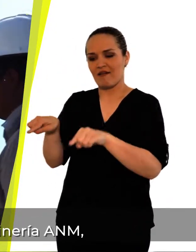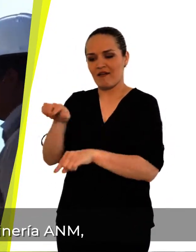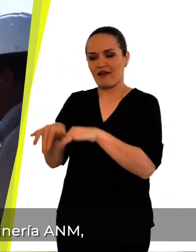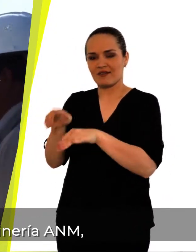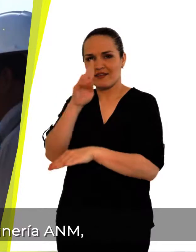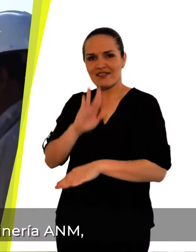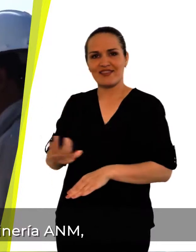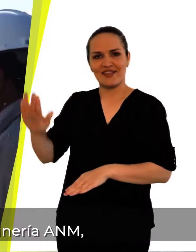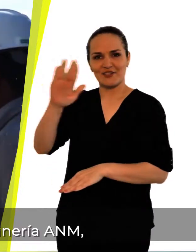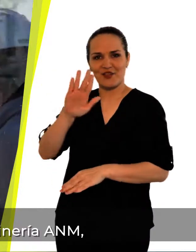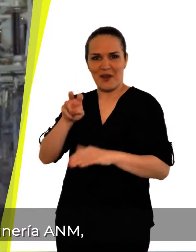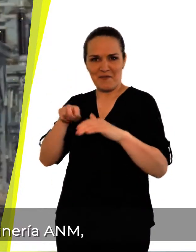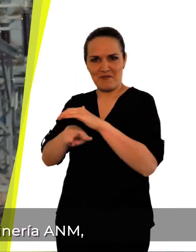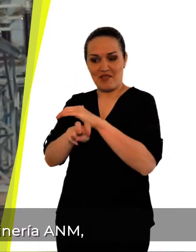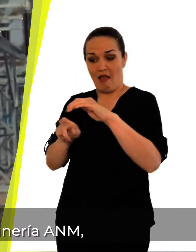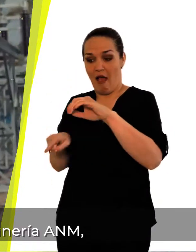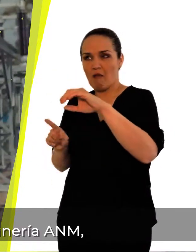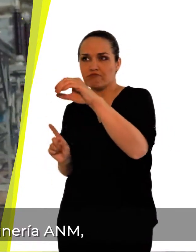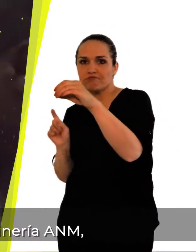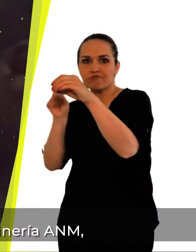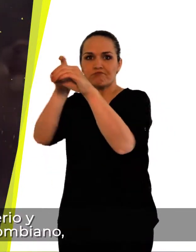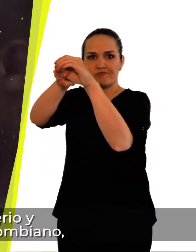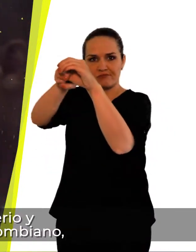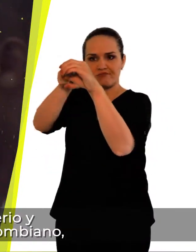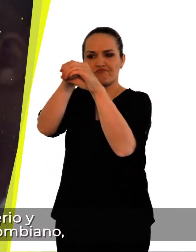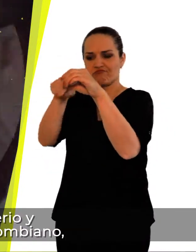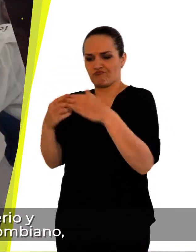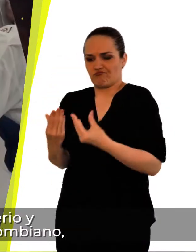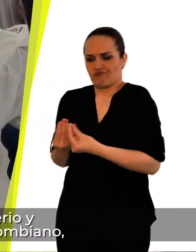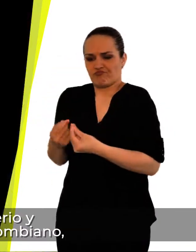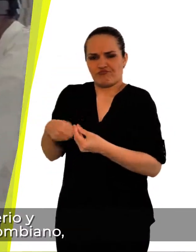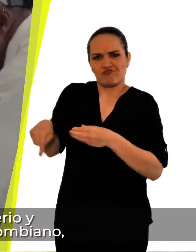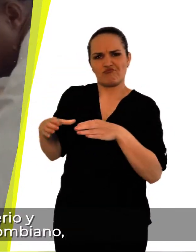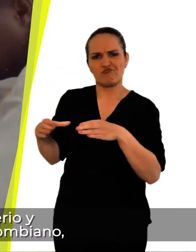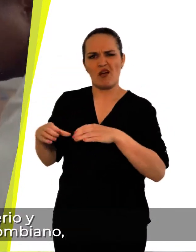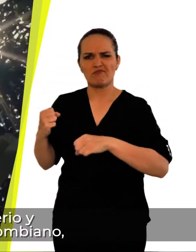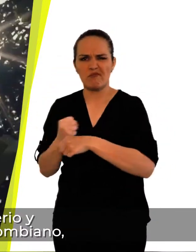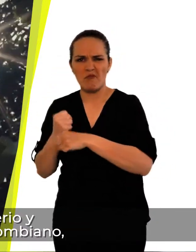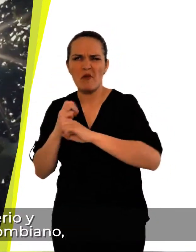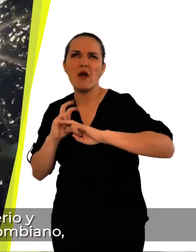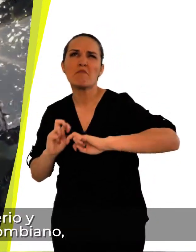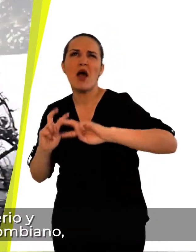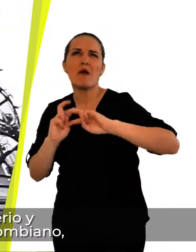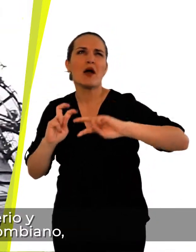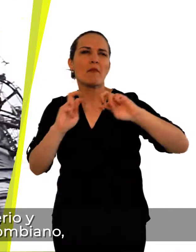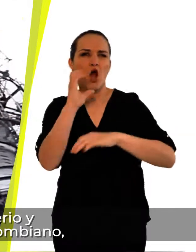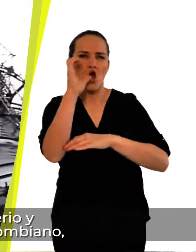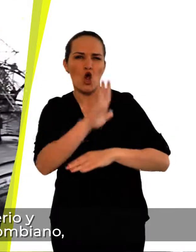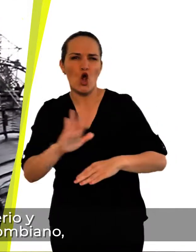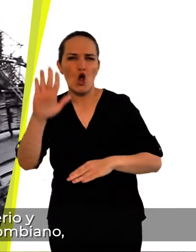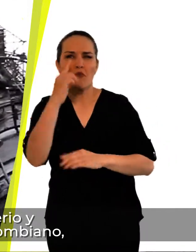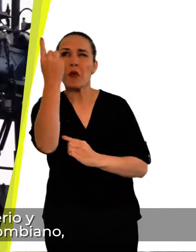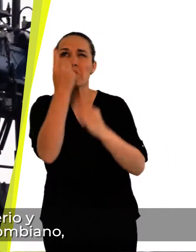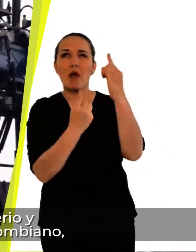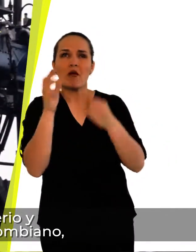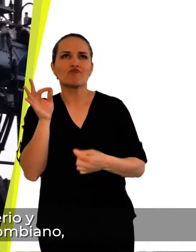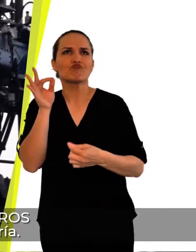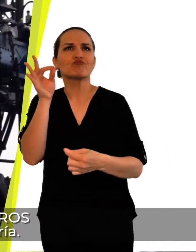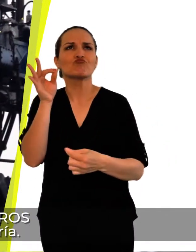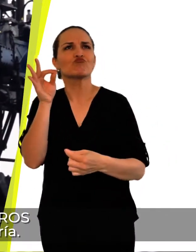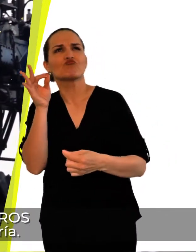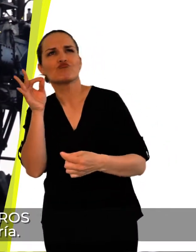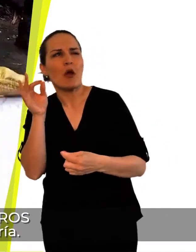Nacional de Minería, ANM, entidad adscrita a este ministerio y autoridad minera del territorio